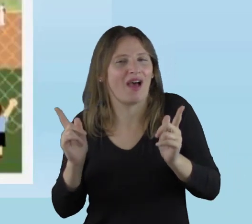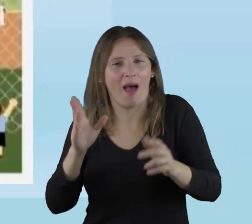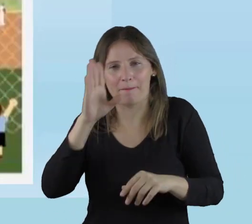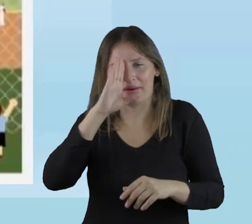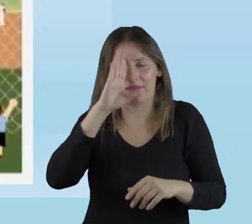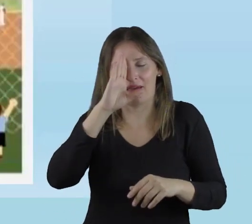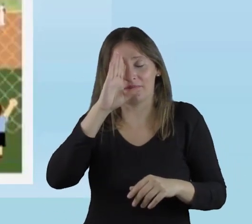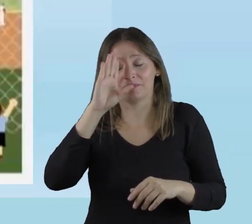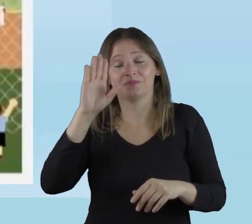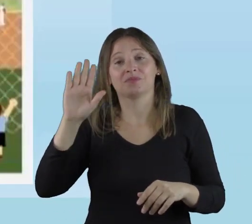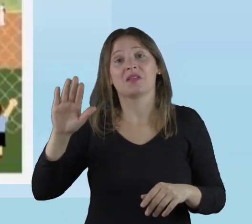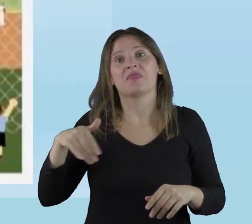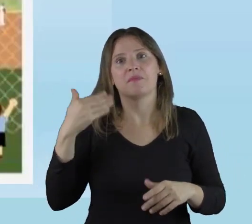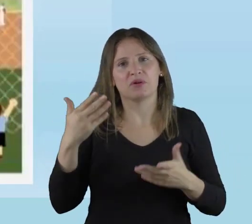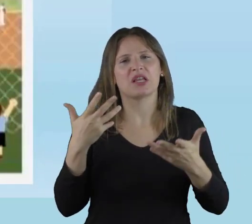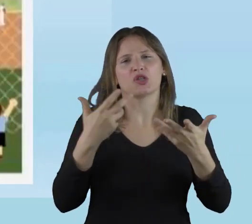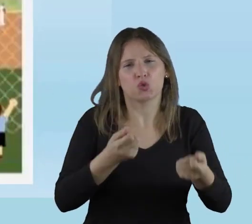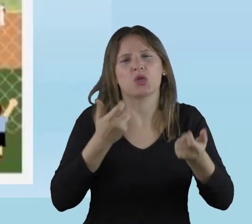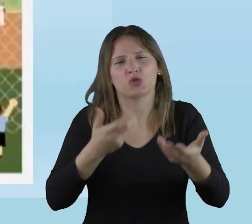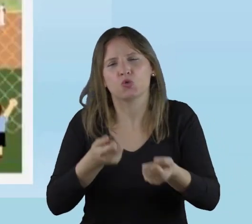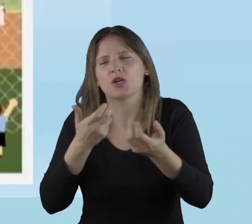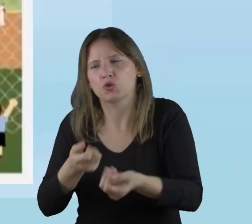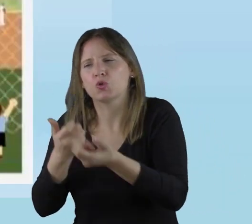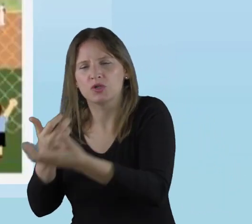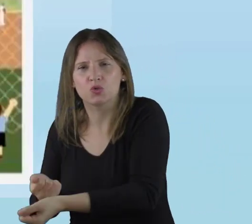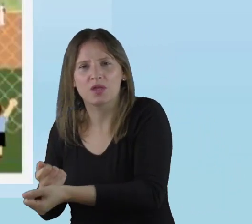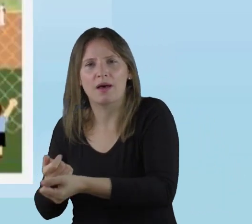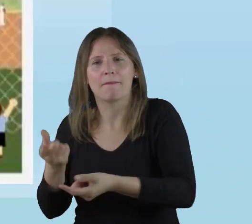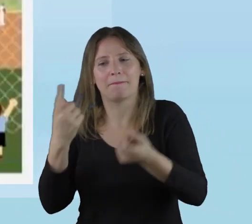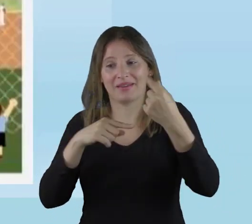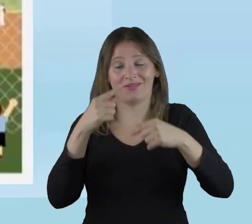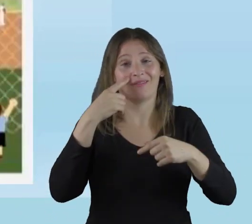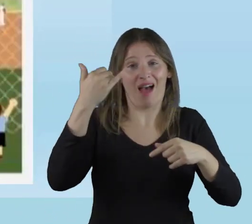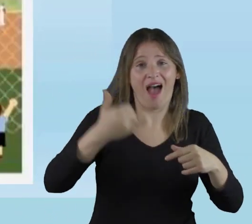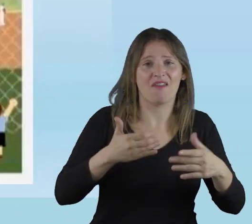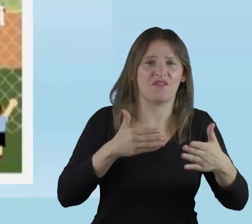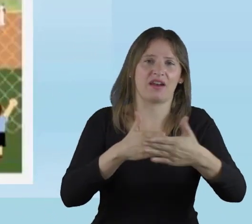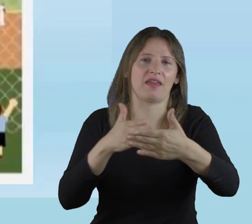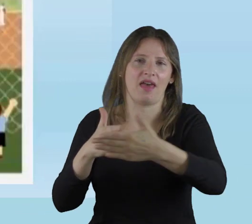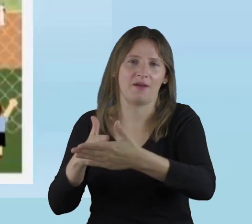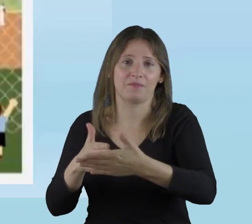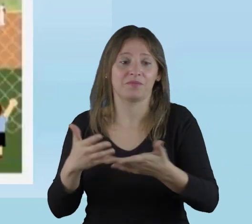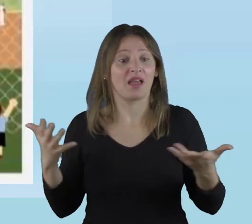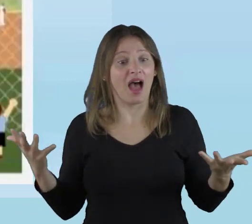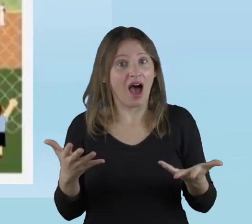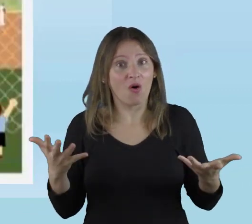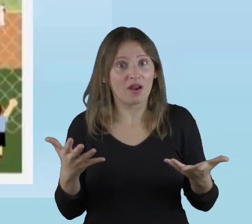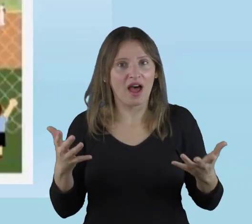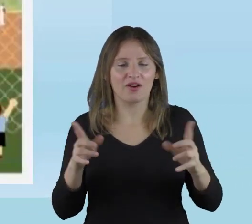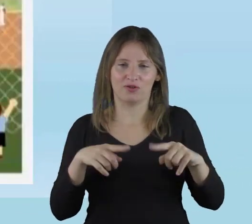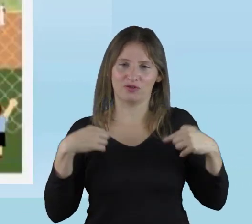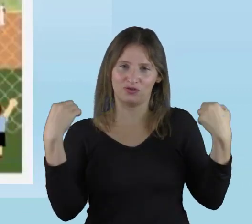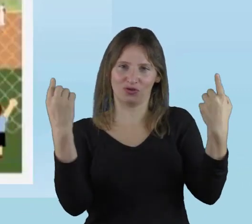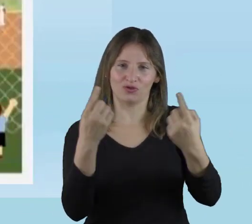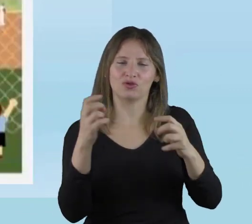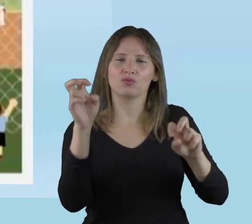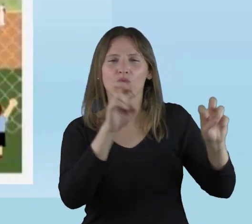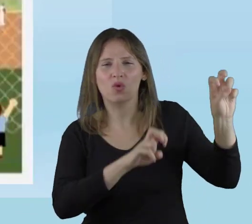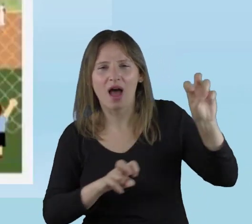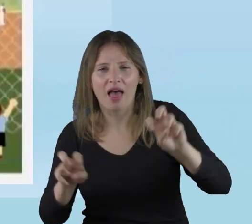disfrutar de los aprendizajes después muchas ayudas pero ahí se ven aún las barreras